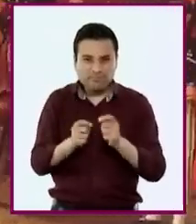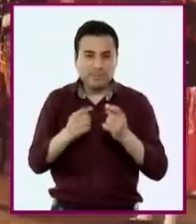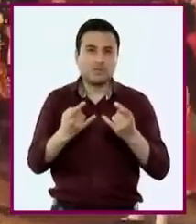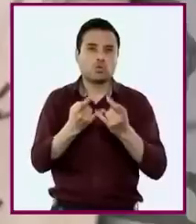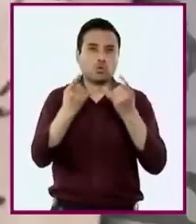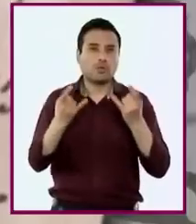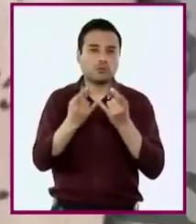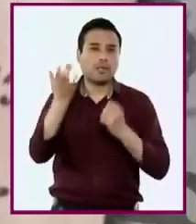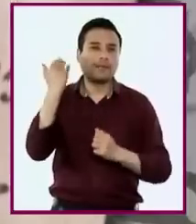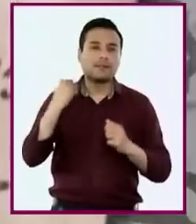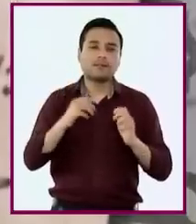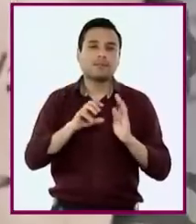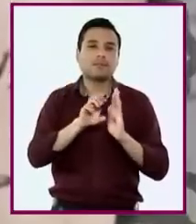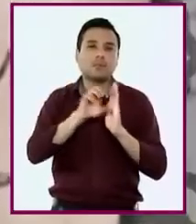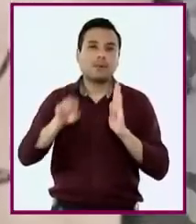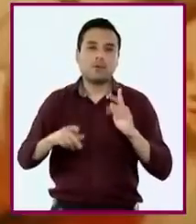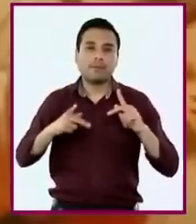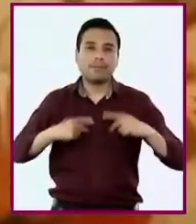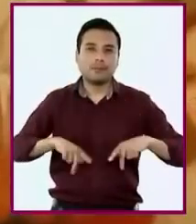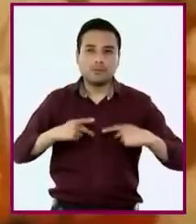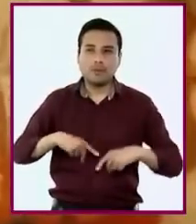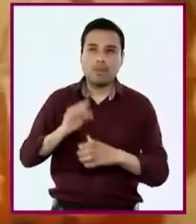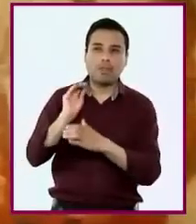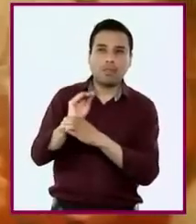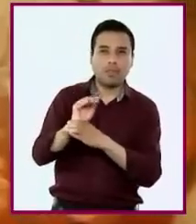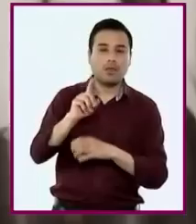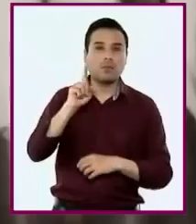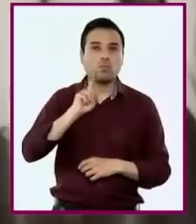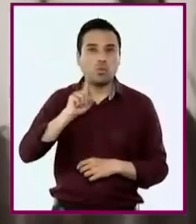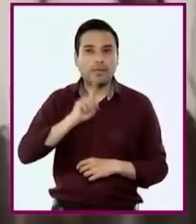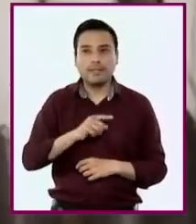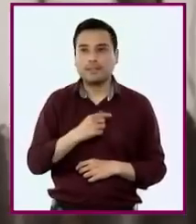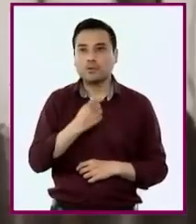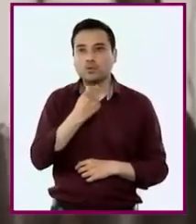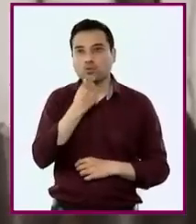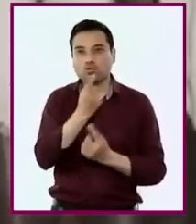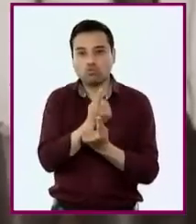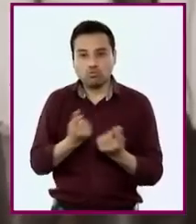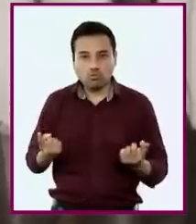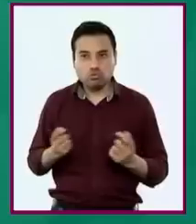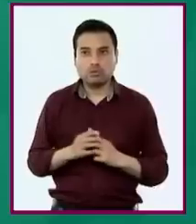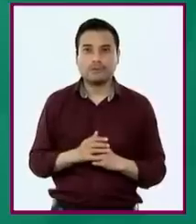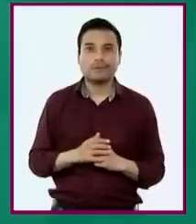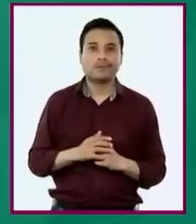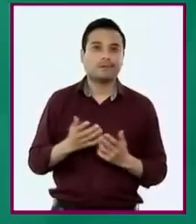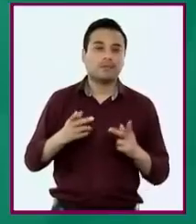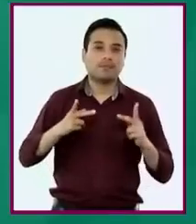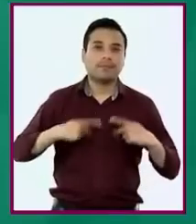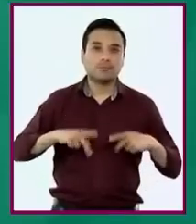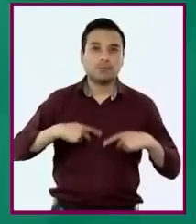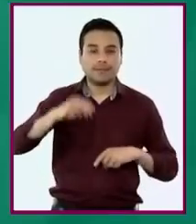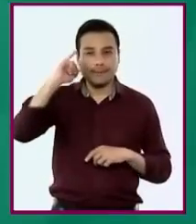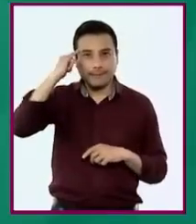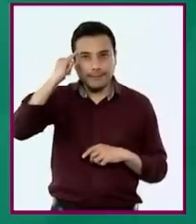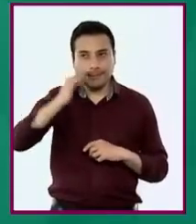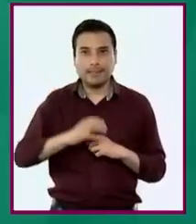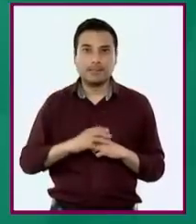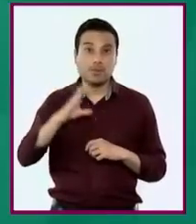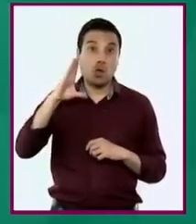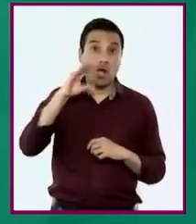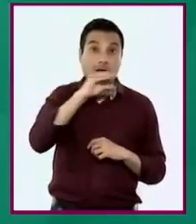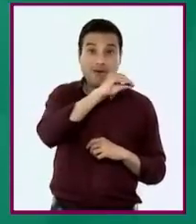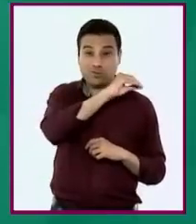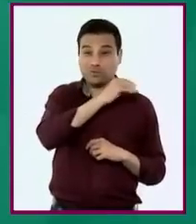históricos no visibilizados como las mujeres, niñas, niños, personas de los pueblos originarios